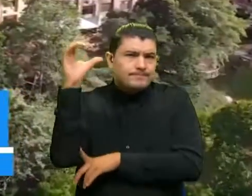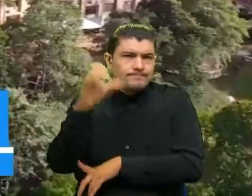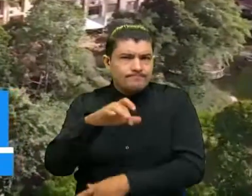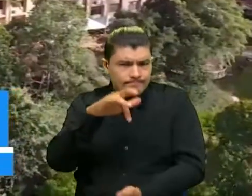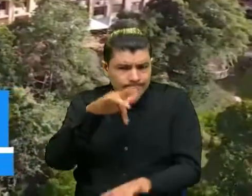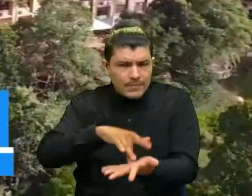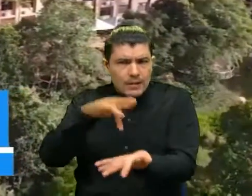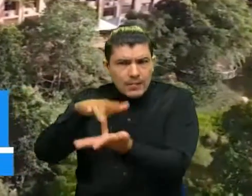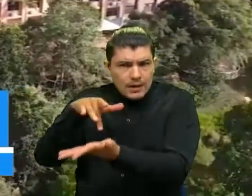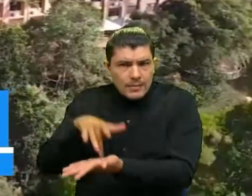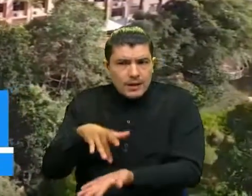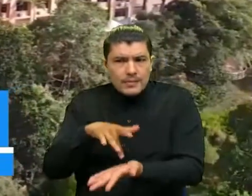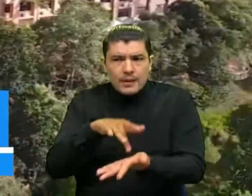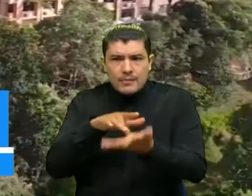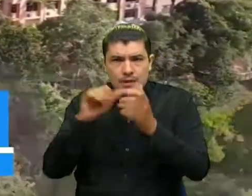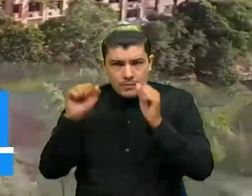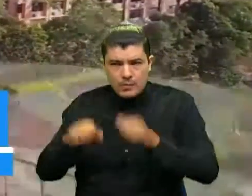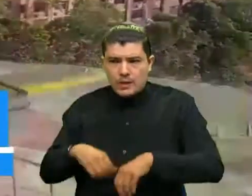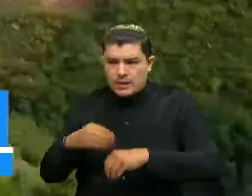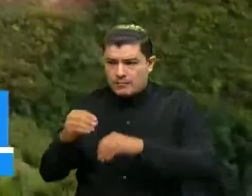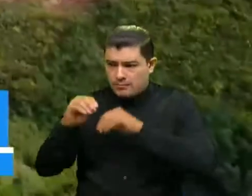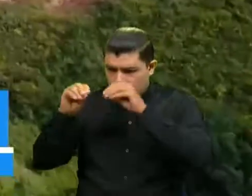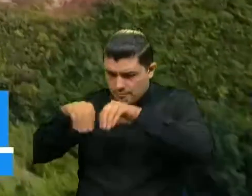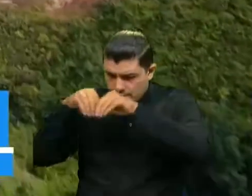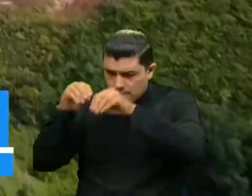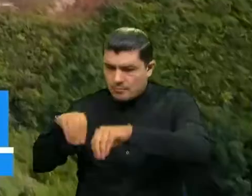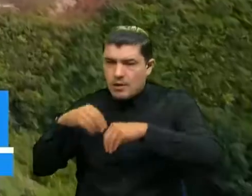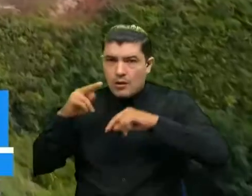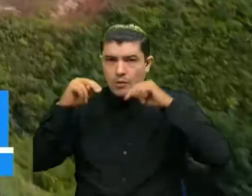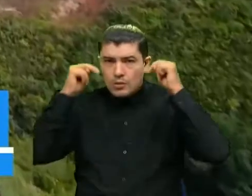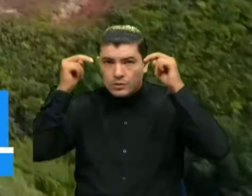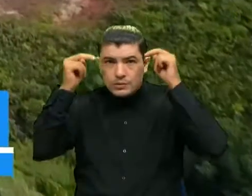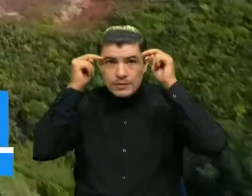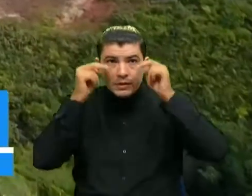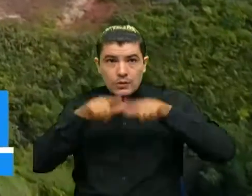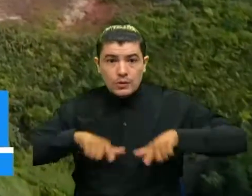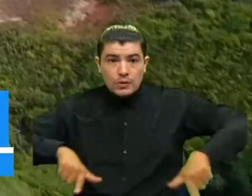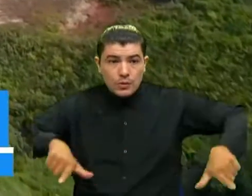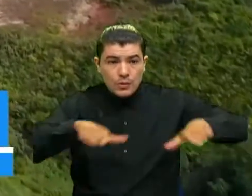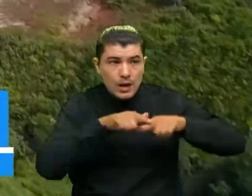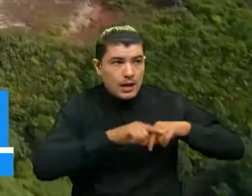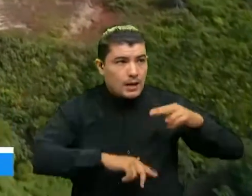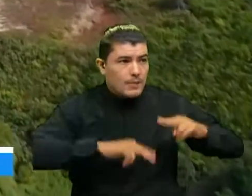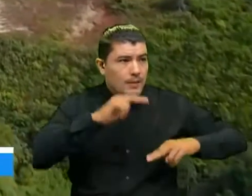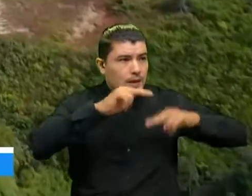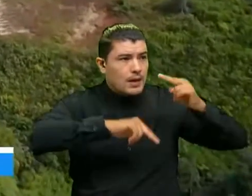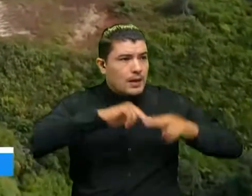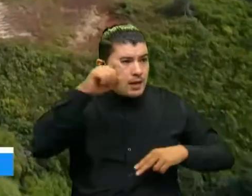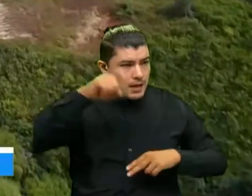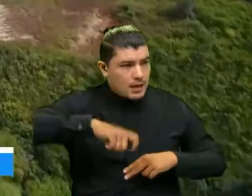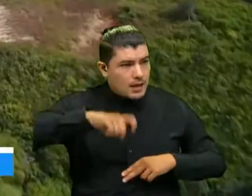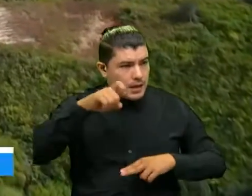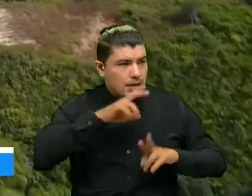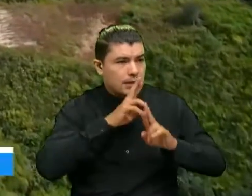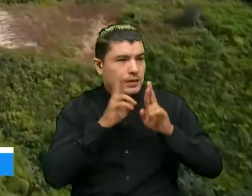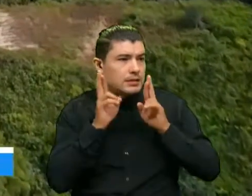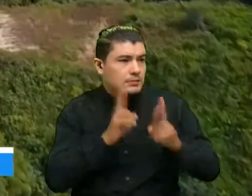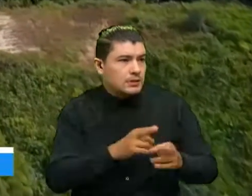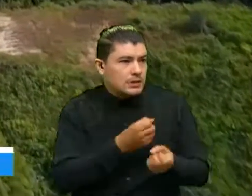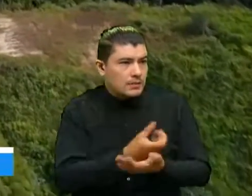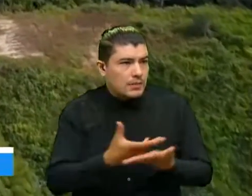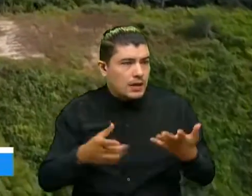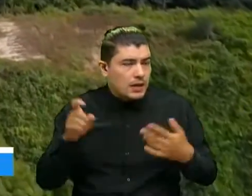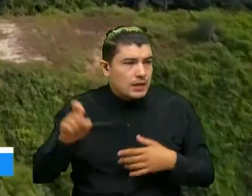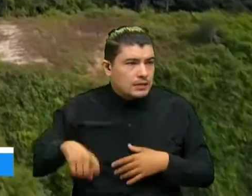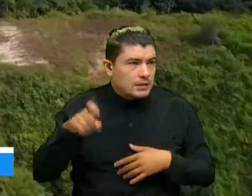participe en la generación del conocimiento que tenga la infraestructura necesaria para responder a situaciones críticas